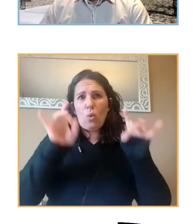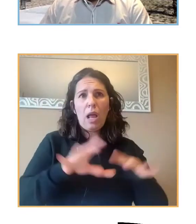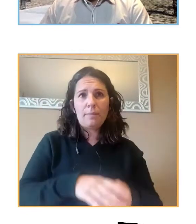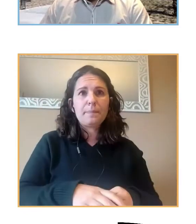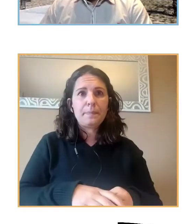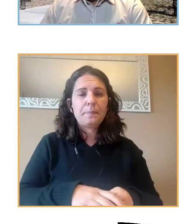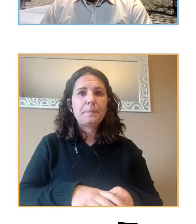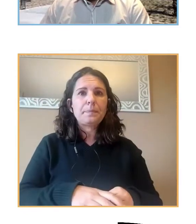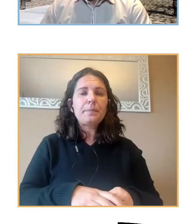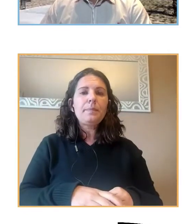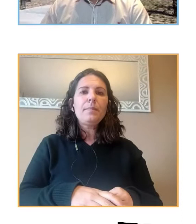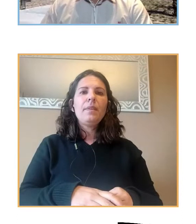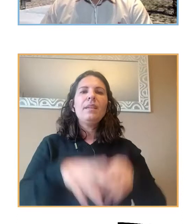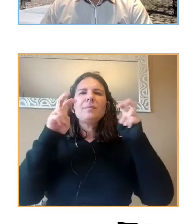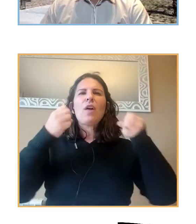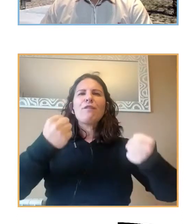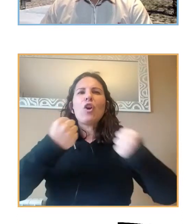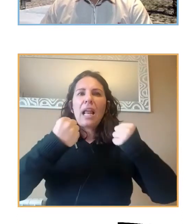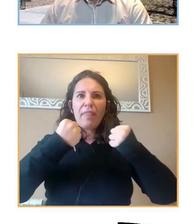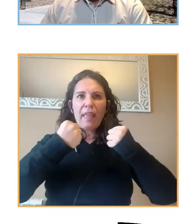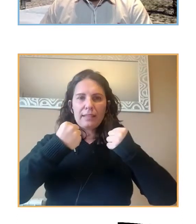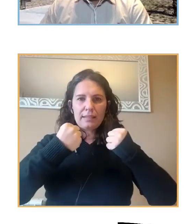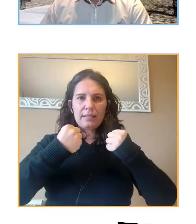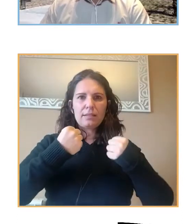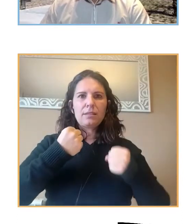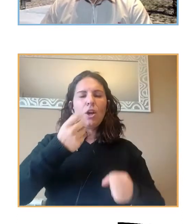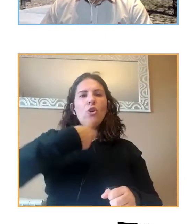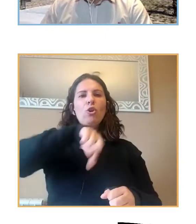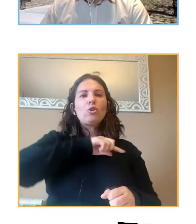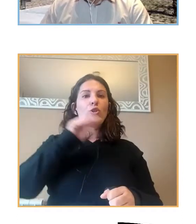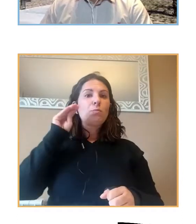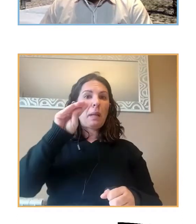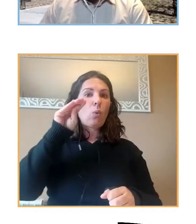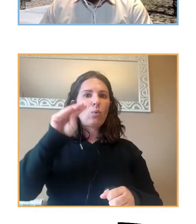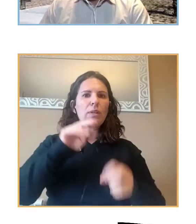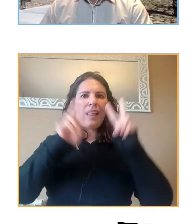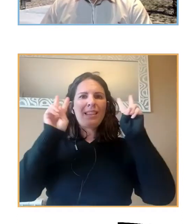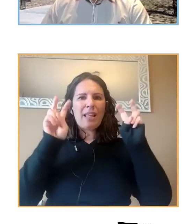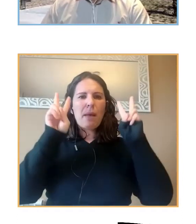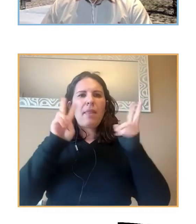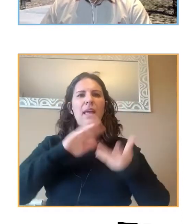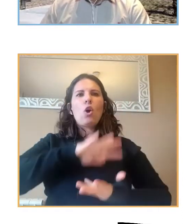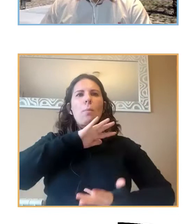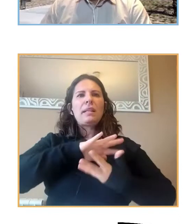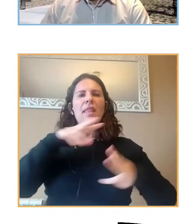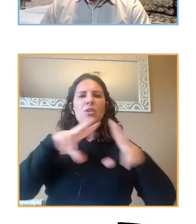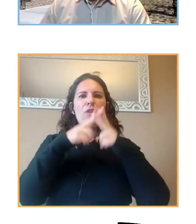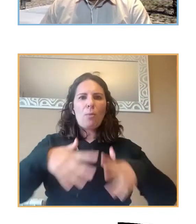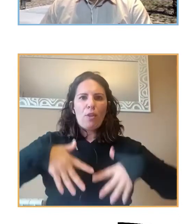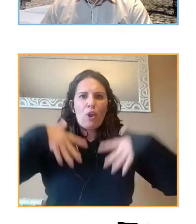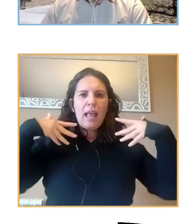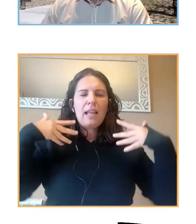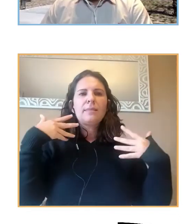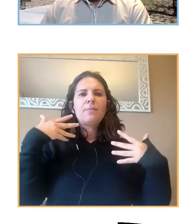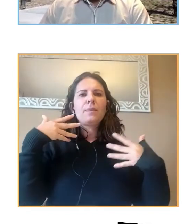centrándonos en la parte esta de fortalezas nosotros preguntamos acerca de competencias socioemocionales resiliencia